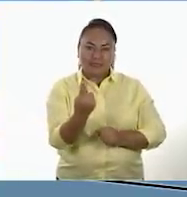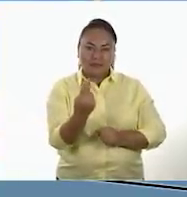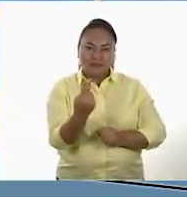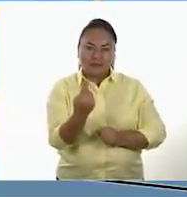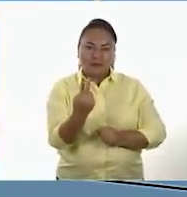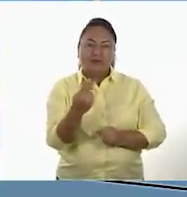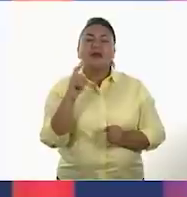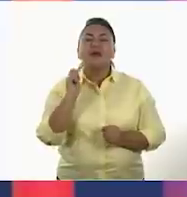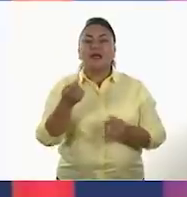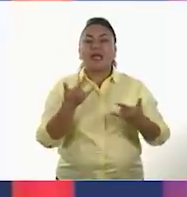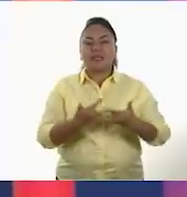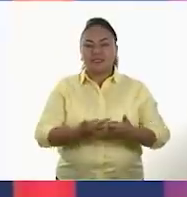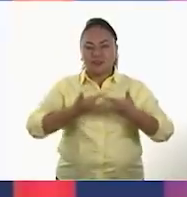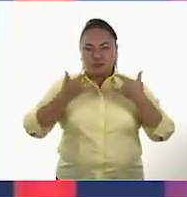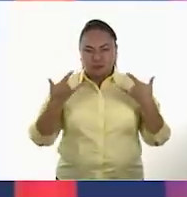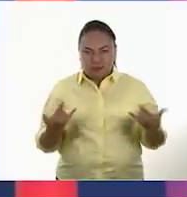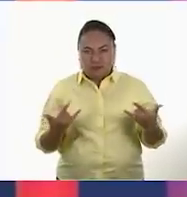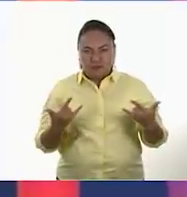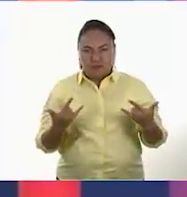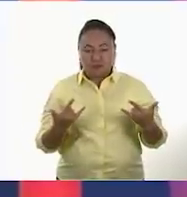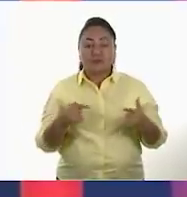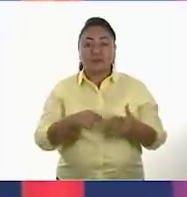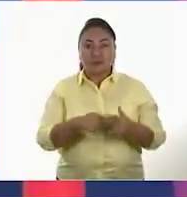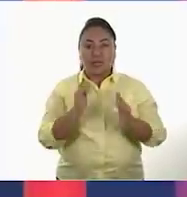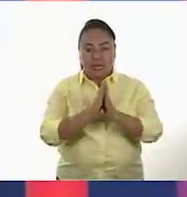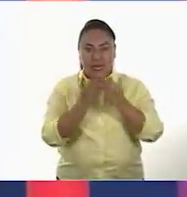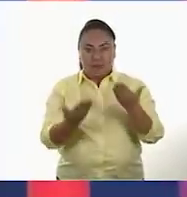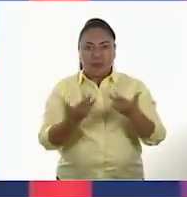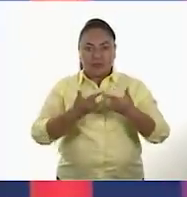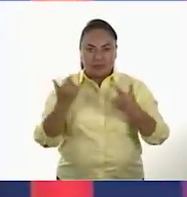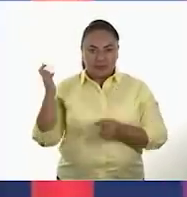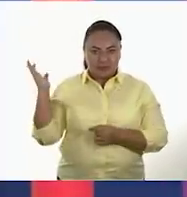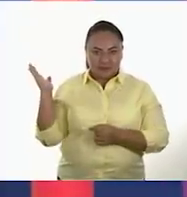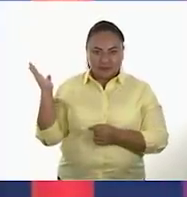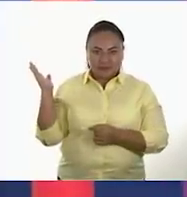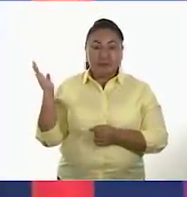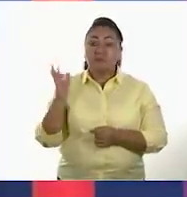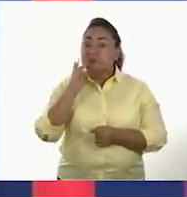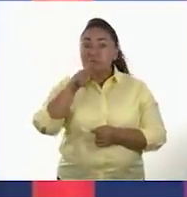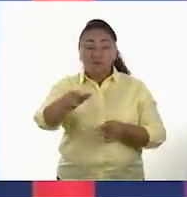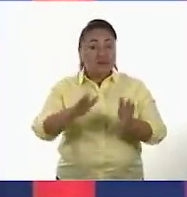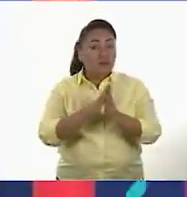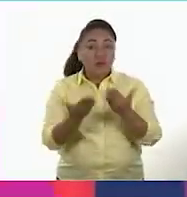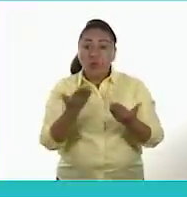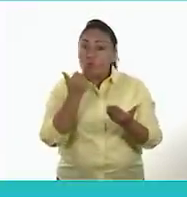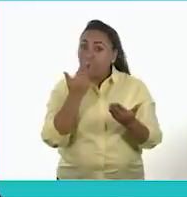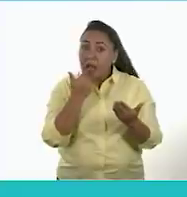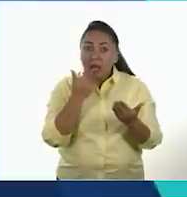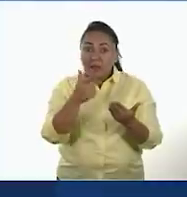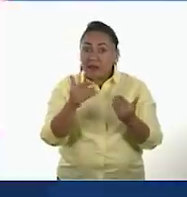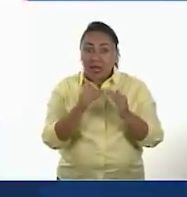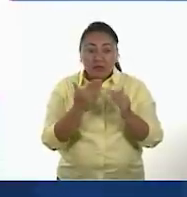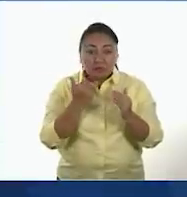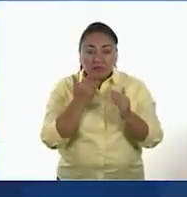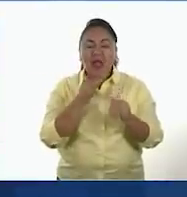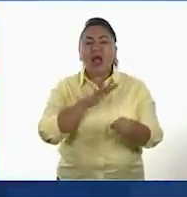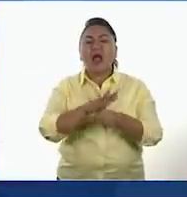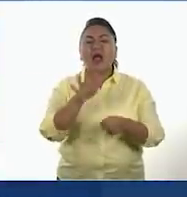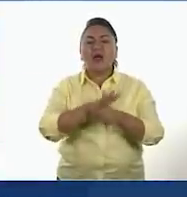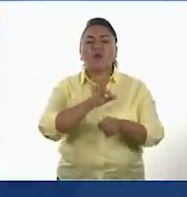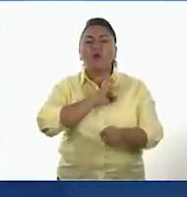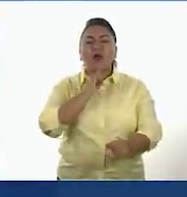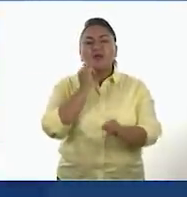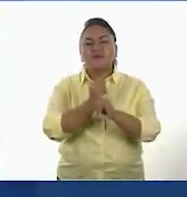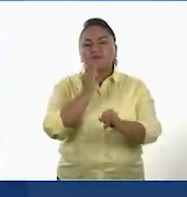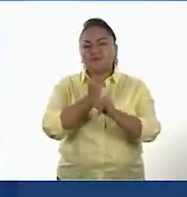libro de historia. Así es, aquí ya tenemos el libro de historia. Y recuerden que si no lo tienen aún con ustedes en casa, pueden consultarlo